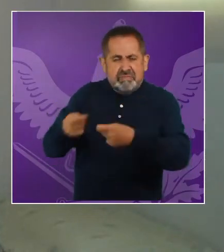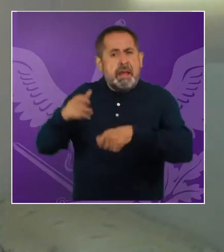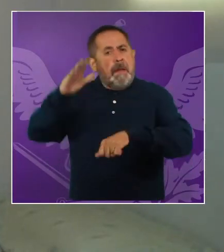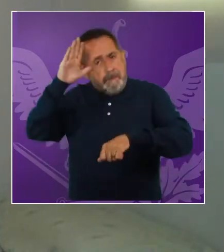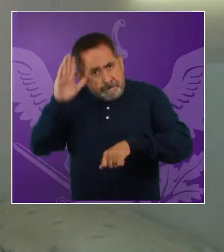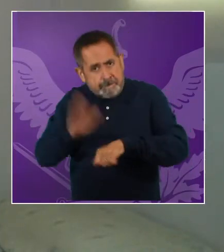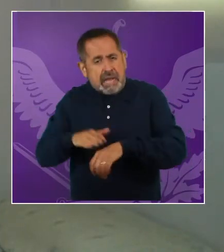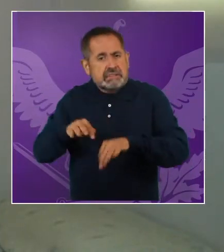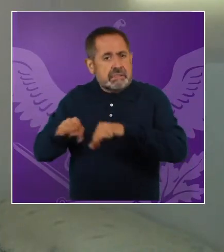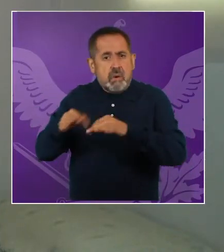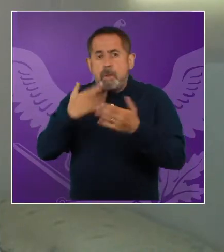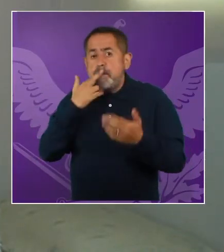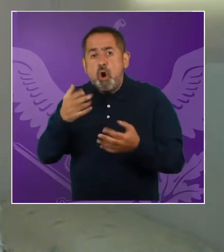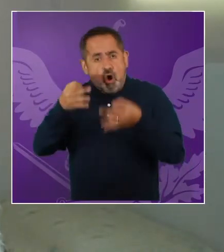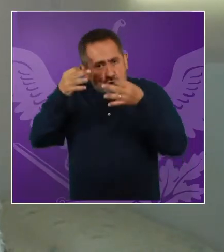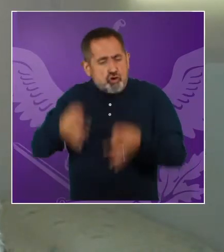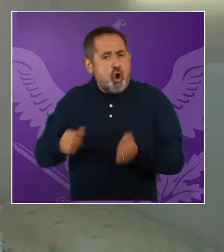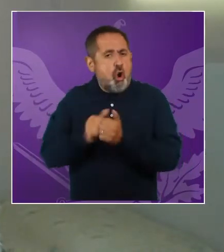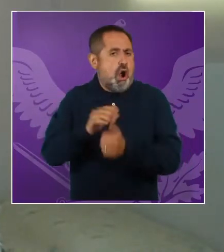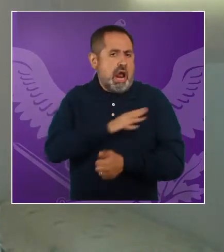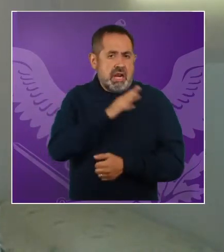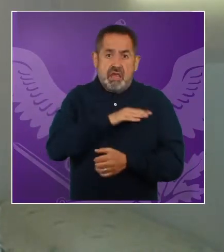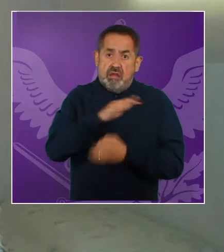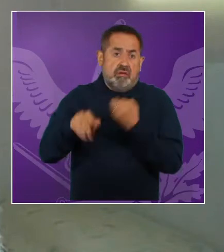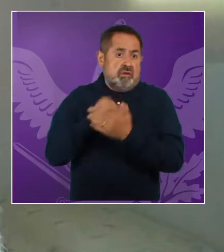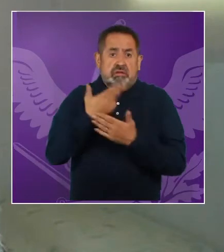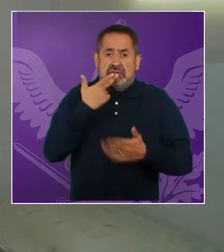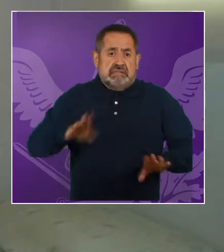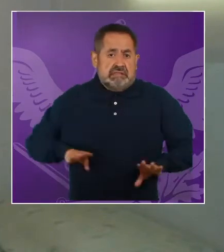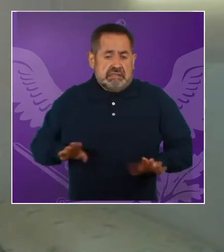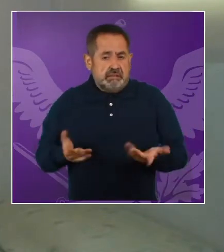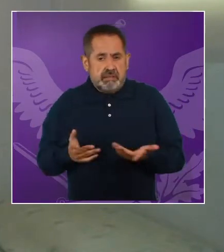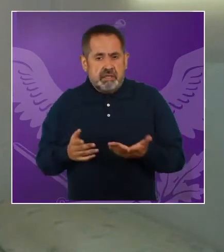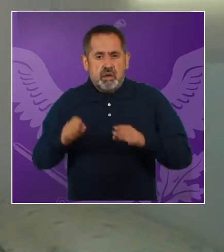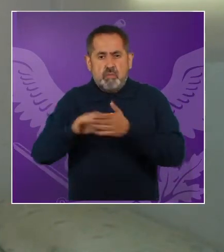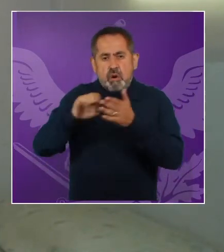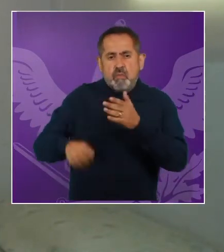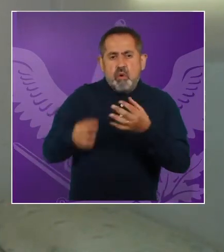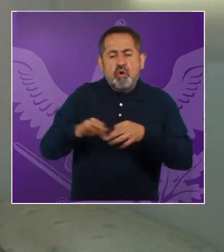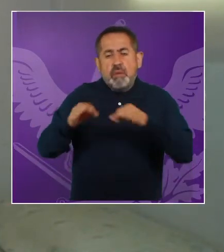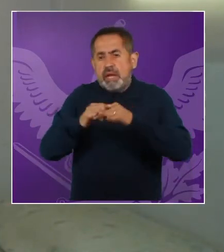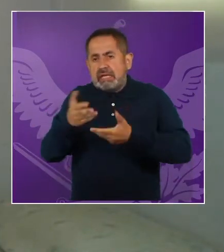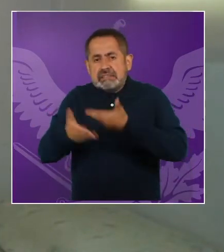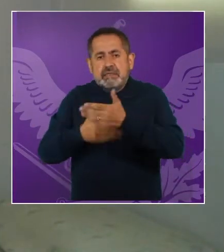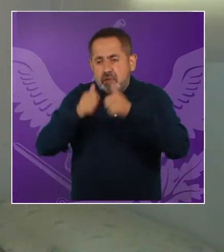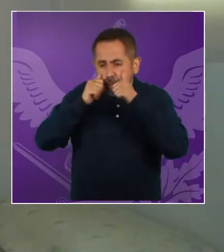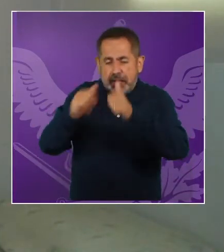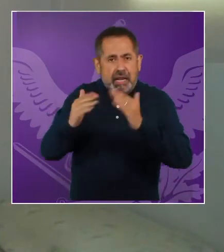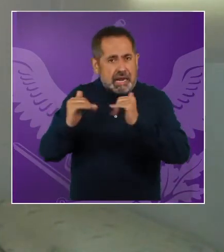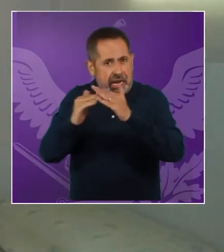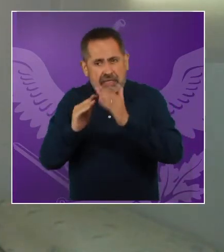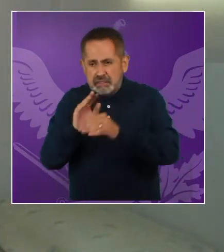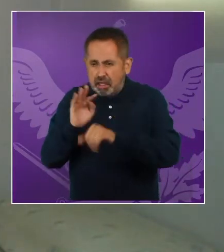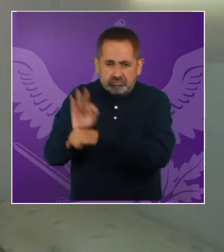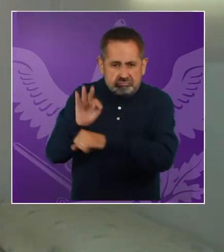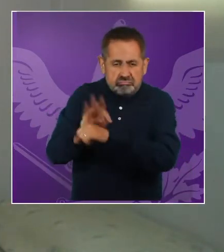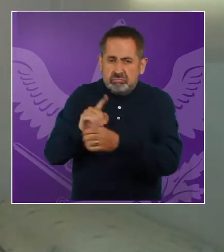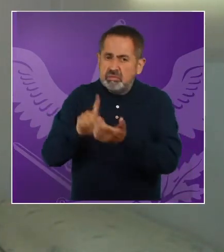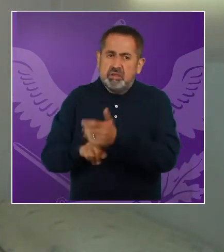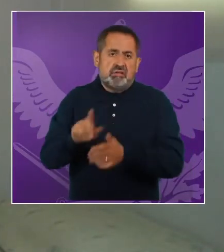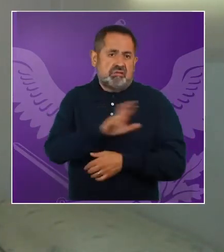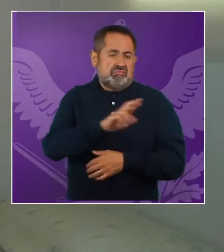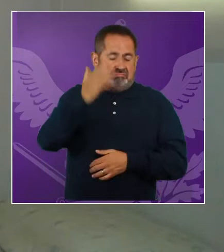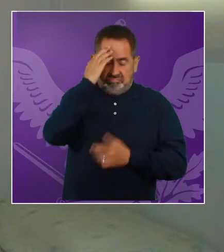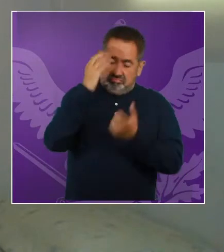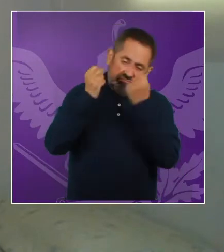garantiza servicios de calidad. Eso está visto y comprobado para todos los servicios de cuidado, pero en particular para los servicios de trabajo del hogar creo que es